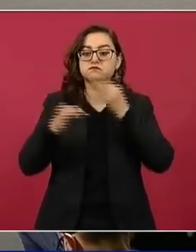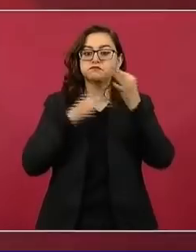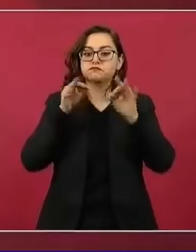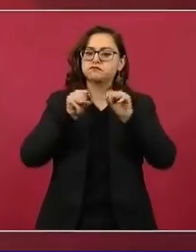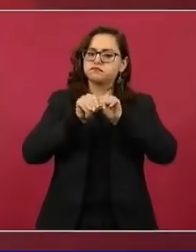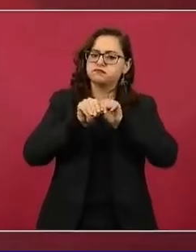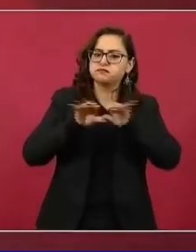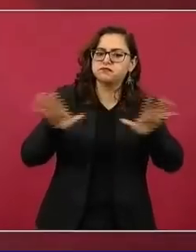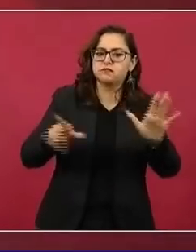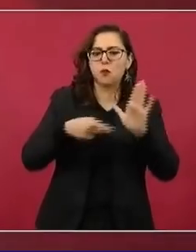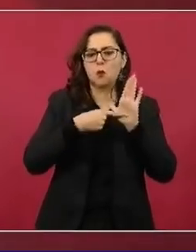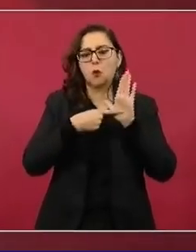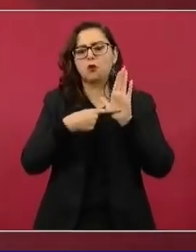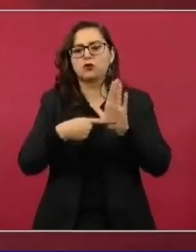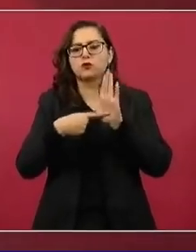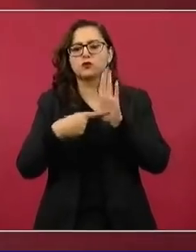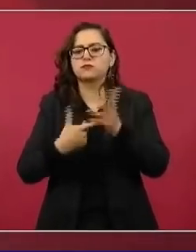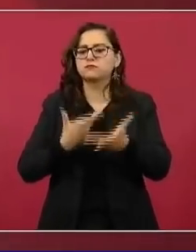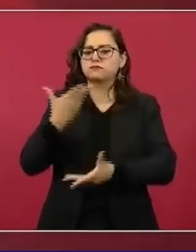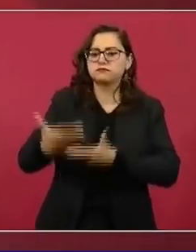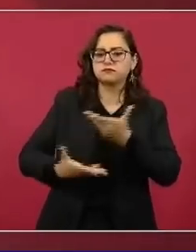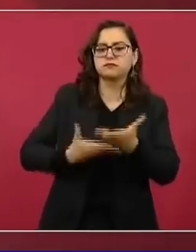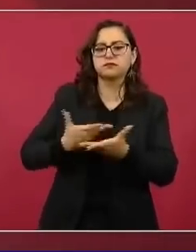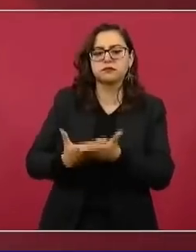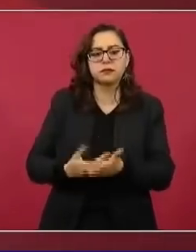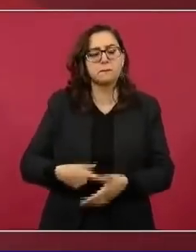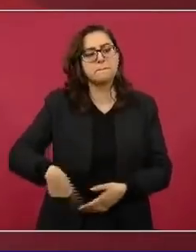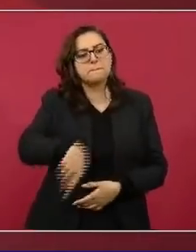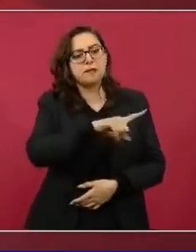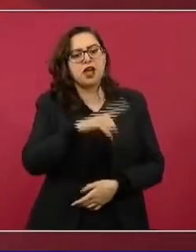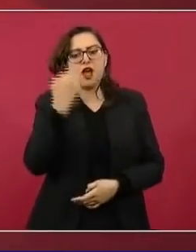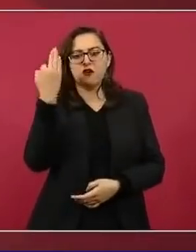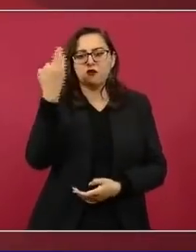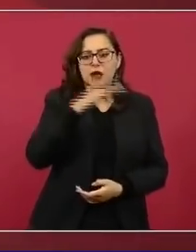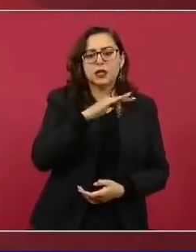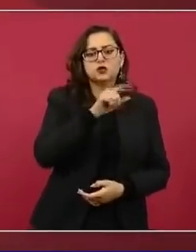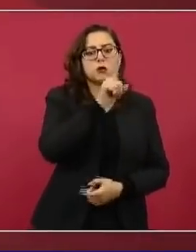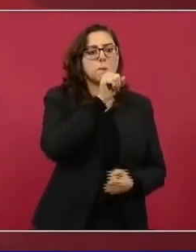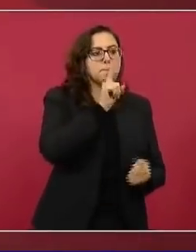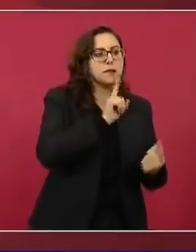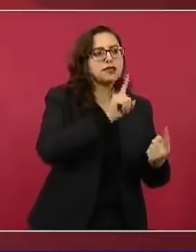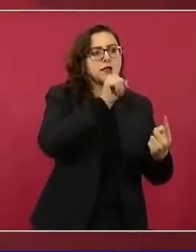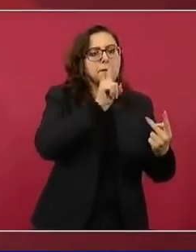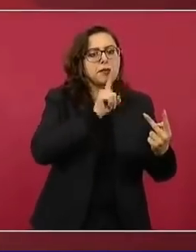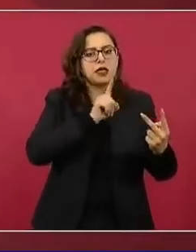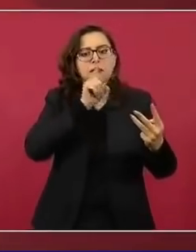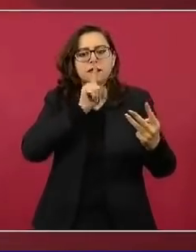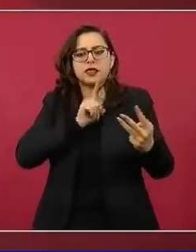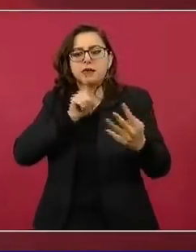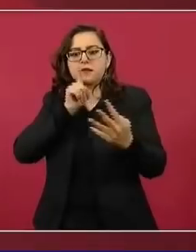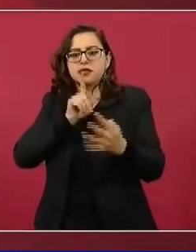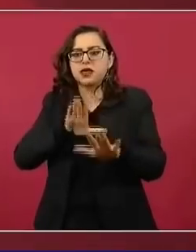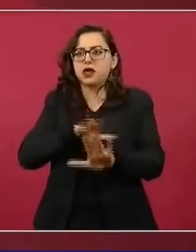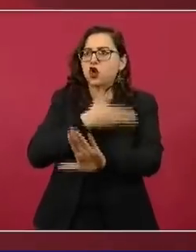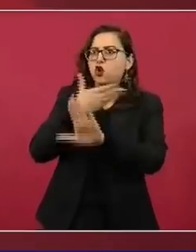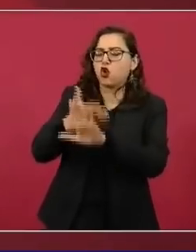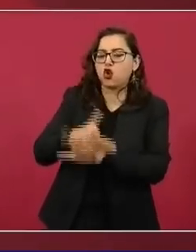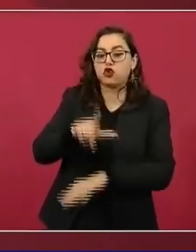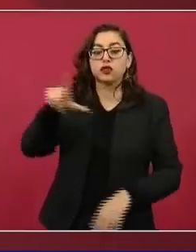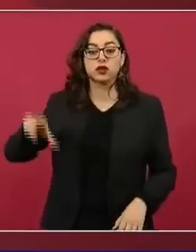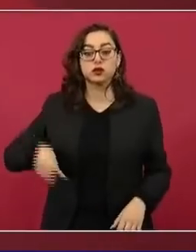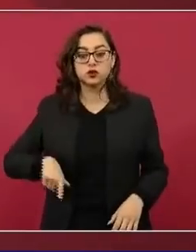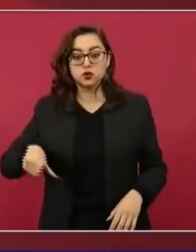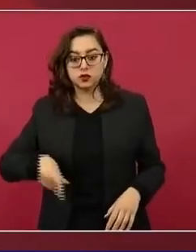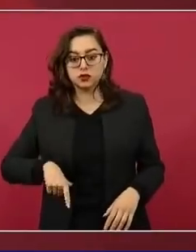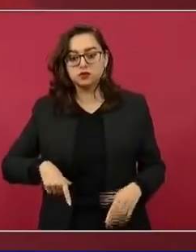público, de dar cuenta y desmentir las noticias falsas que involucran al gobierno federal. Aquí no se